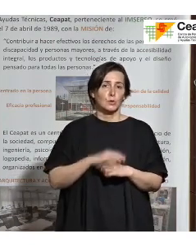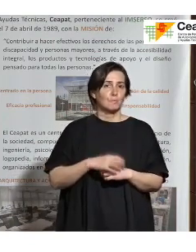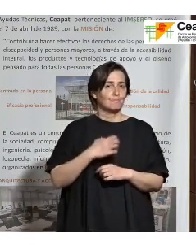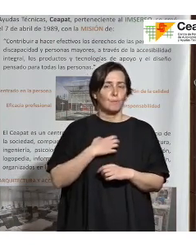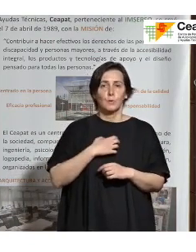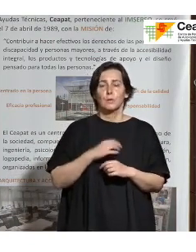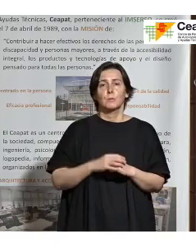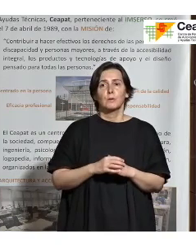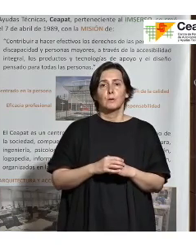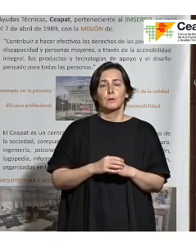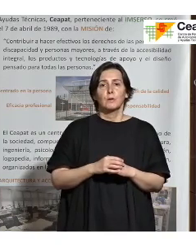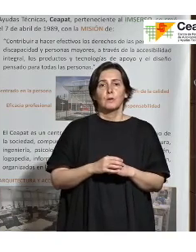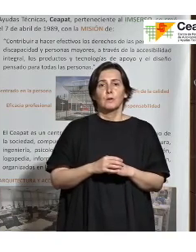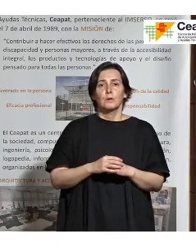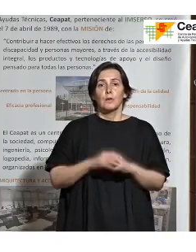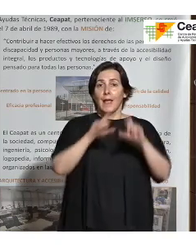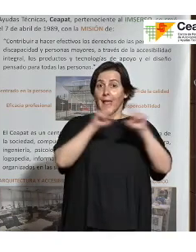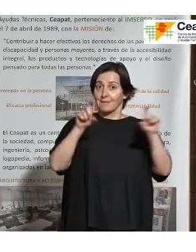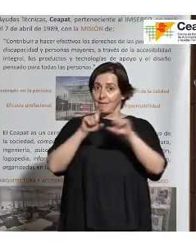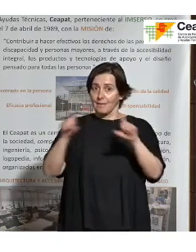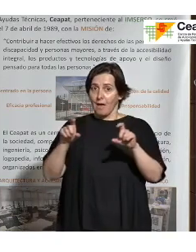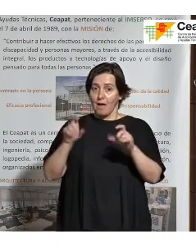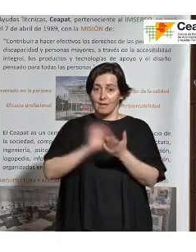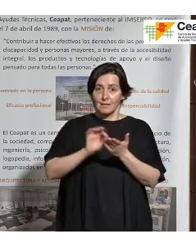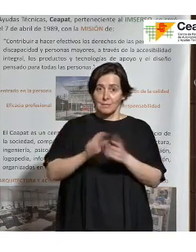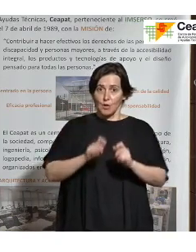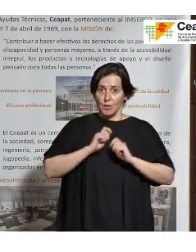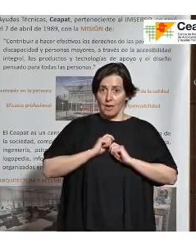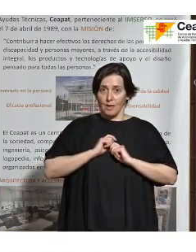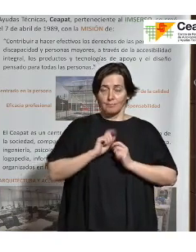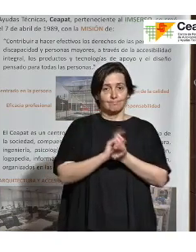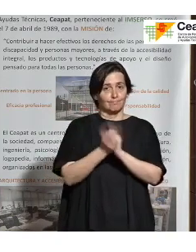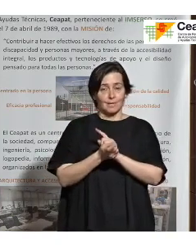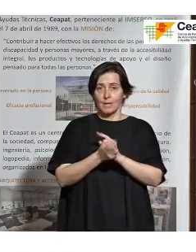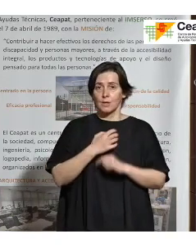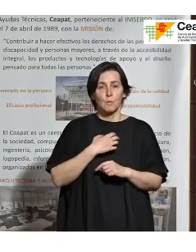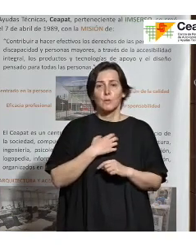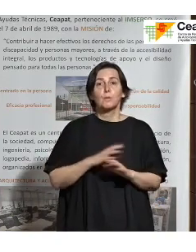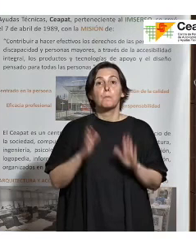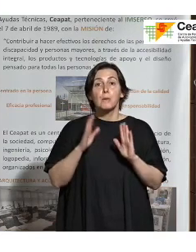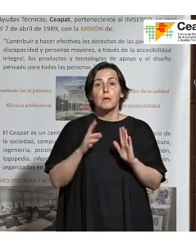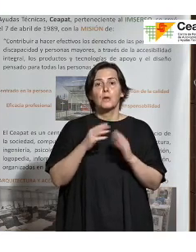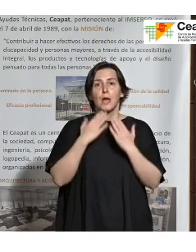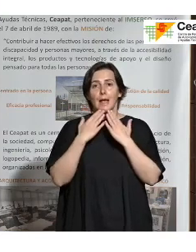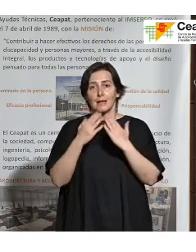cambiar de entidad prestadora que nos da el servicio pero sí que con esta norma lo que